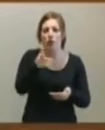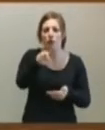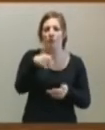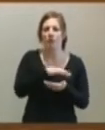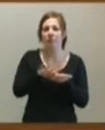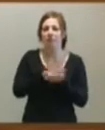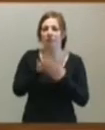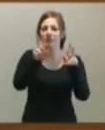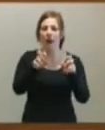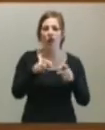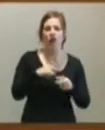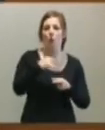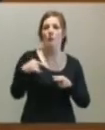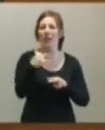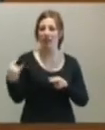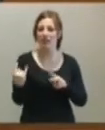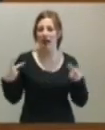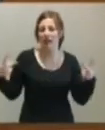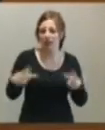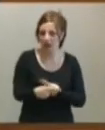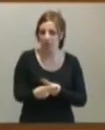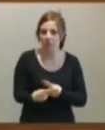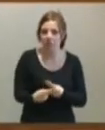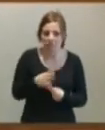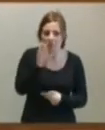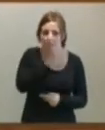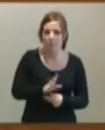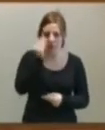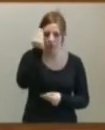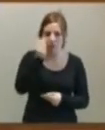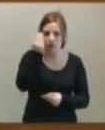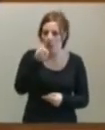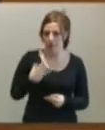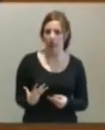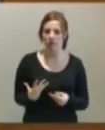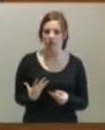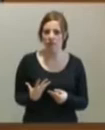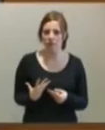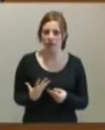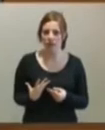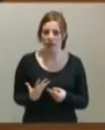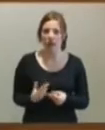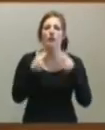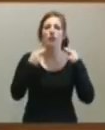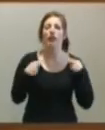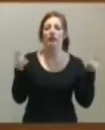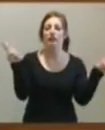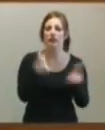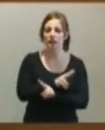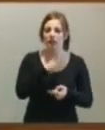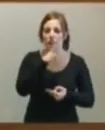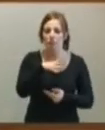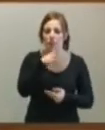evitar duplicidades, me parece muy bien que empecemos por evitar duplicidades. Suprimamos las diputaciones. Suprimamos las diputaciones que, en un